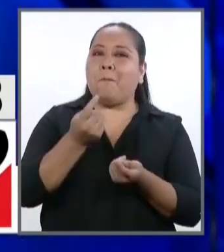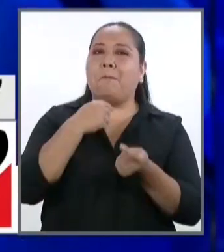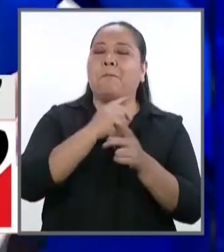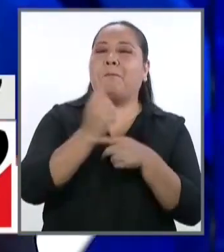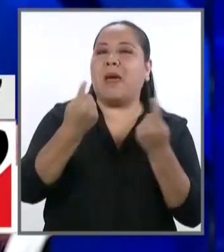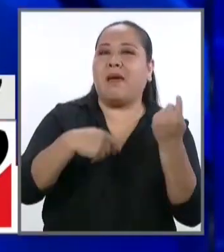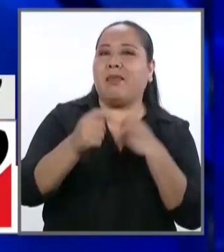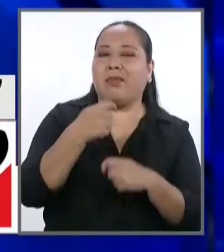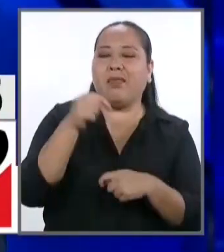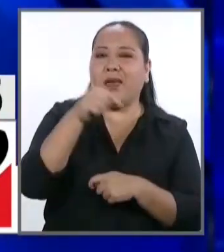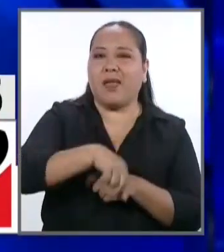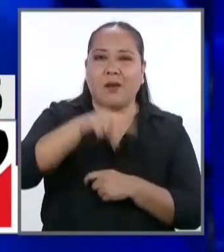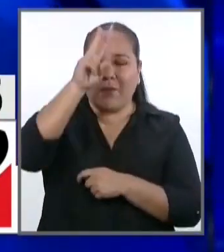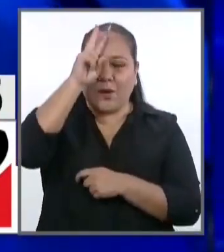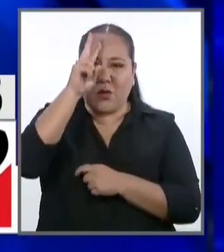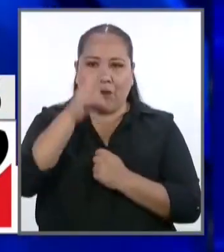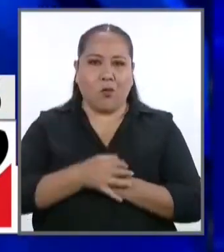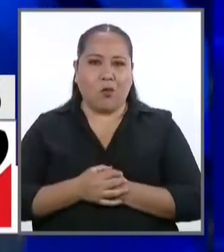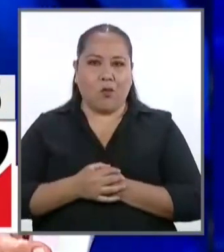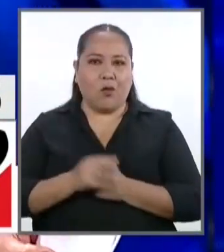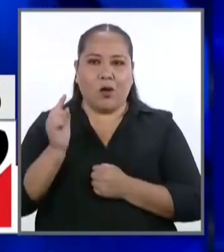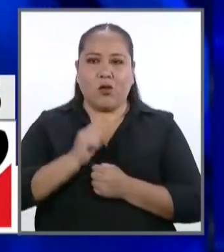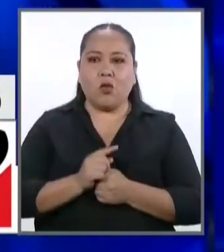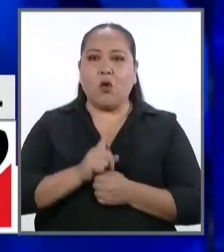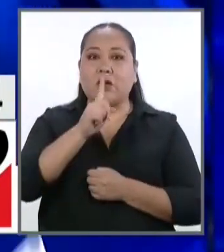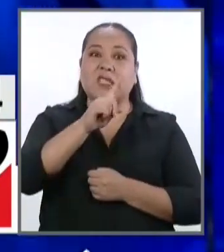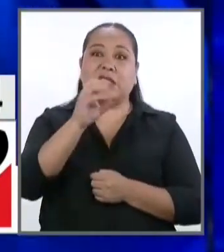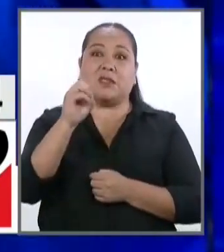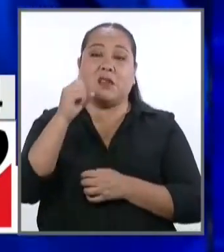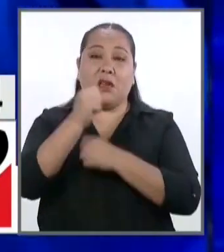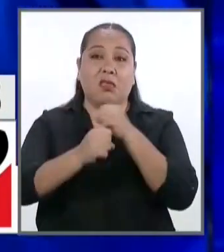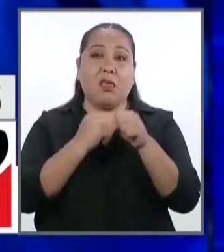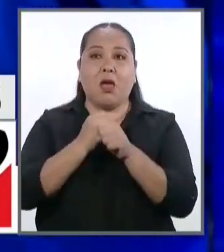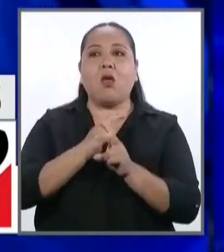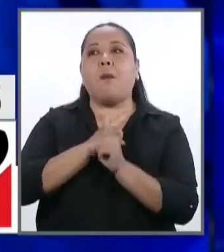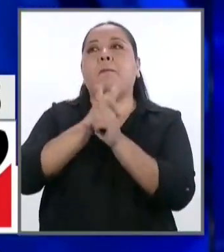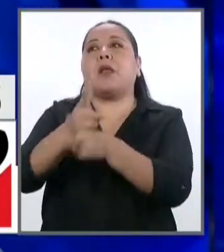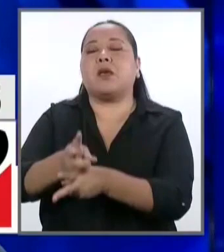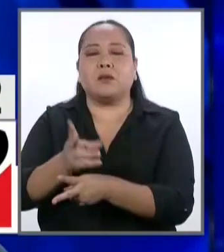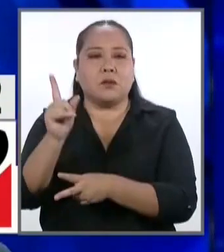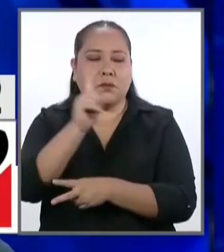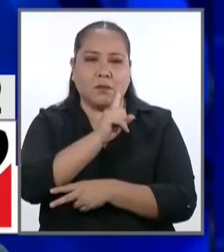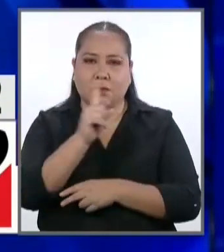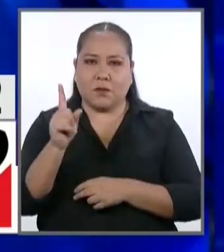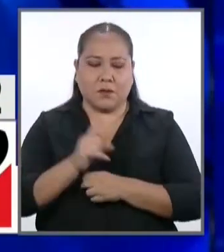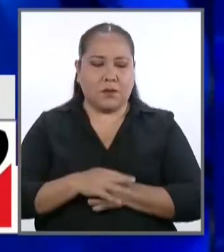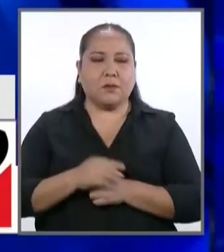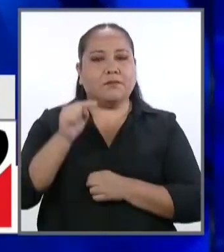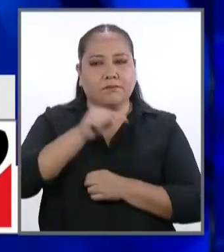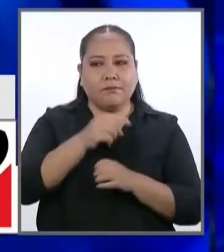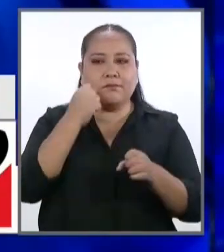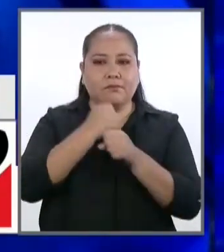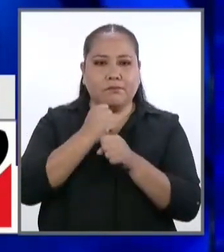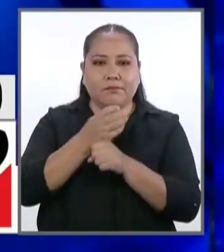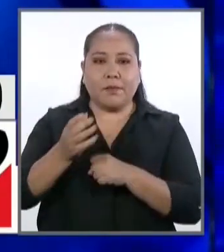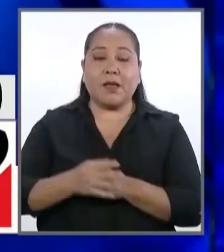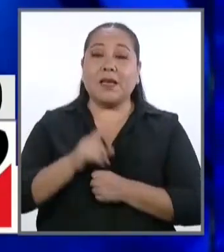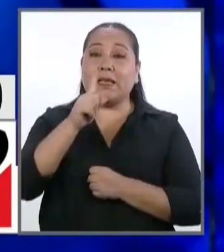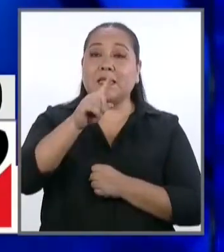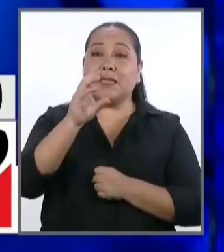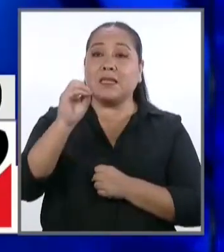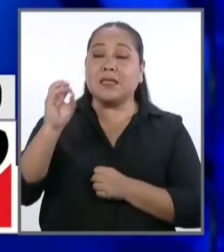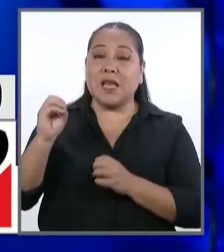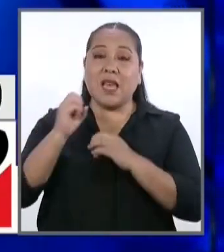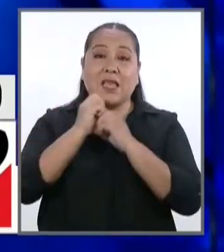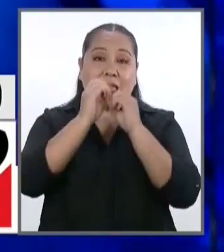y sin establecer algunos créditos a 100 años como se ha hecho. Consecuentemente tenemos que hacer eso. En los primeros 100 días,